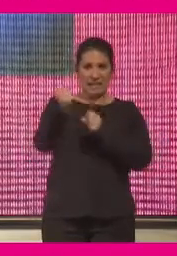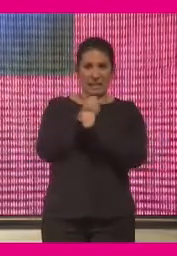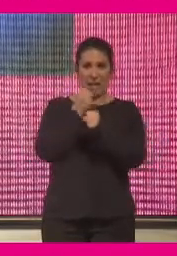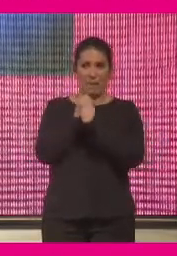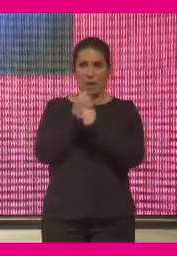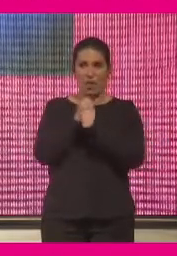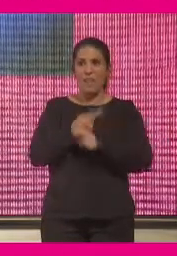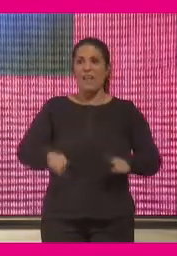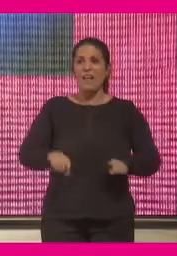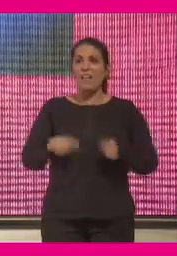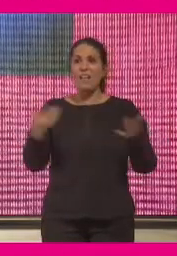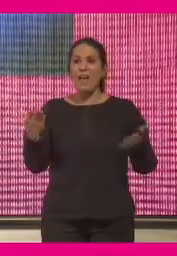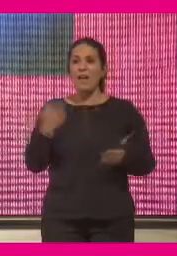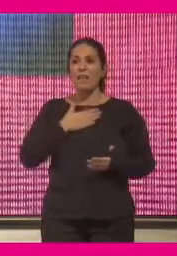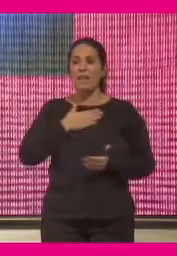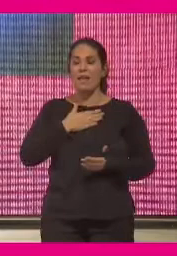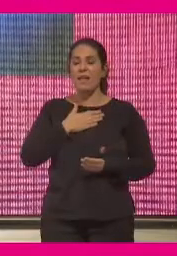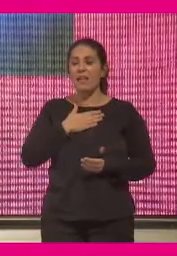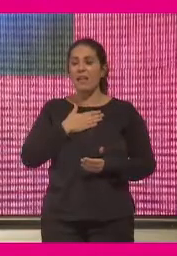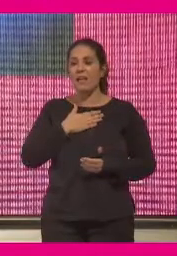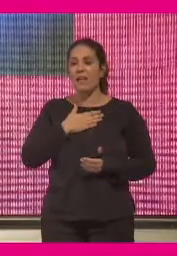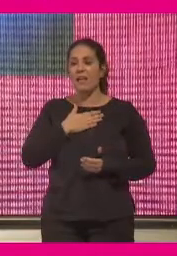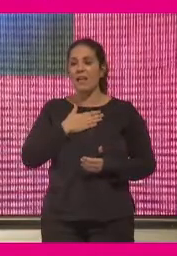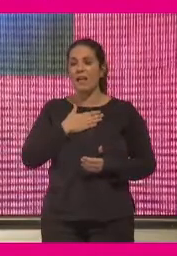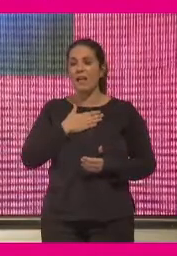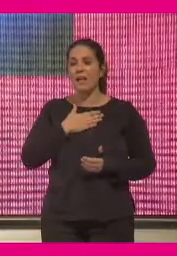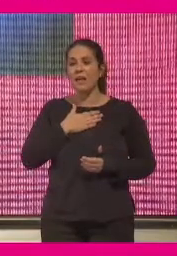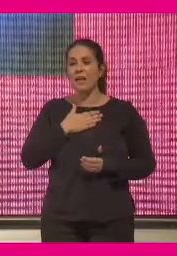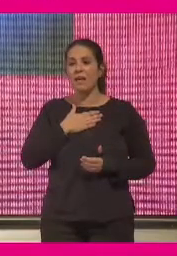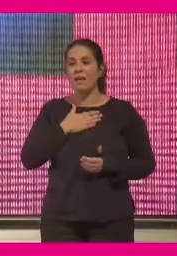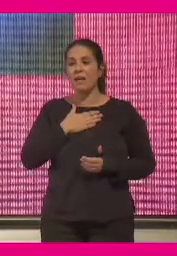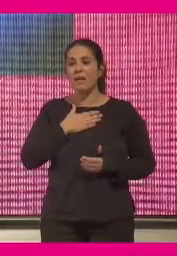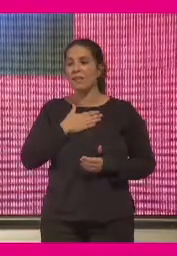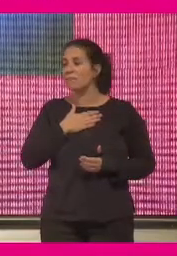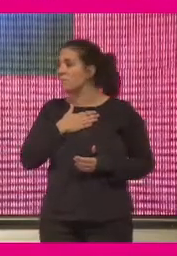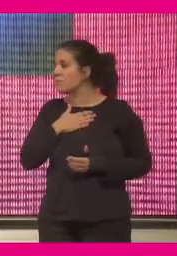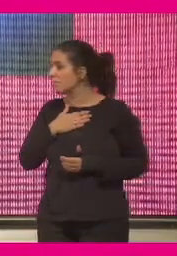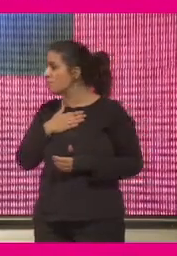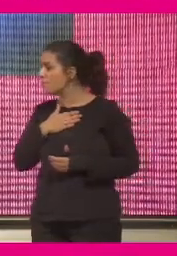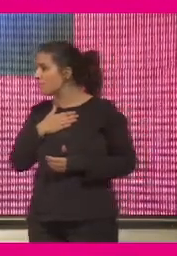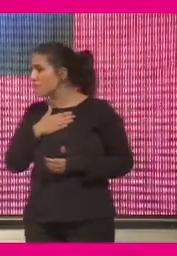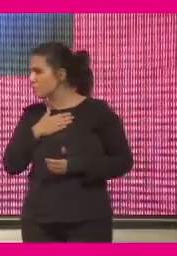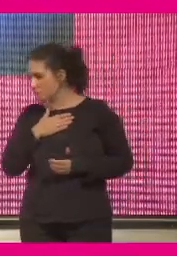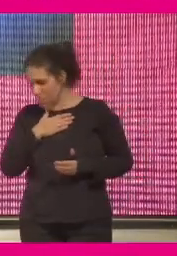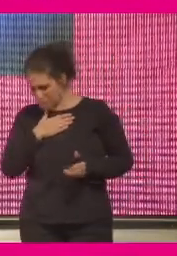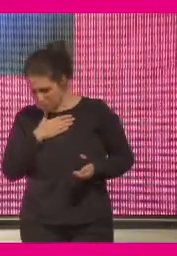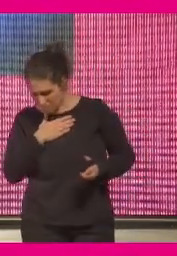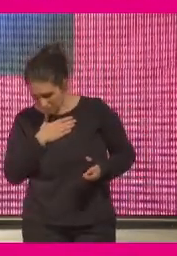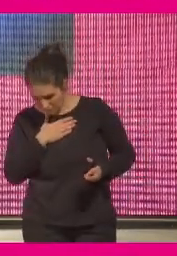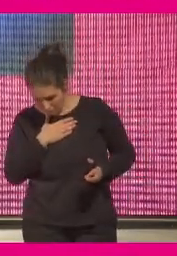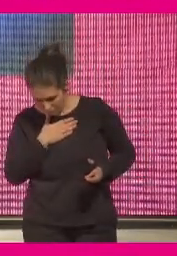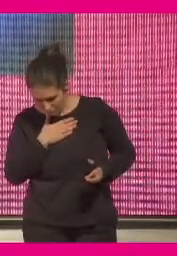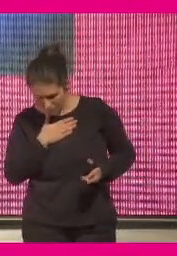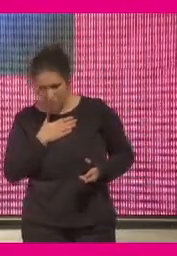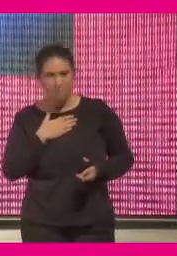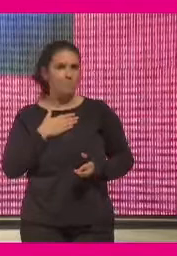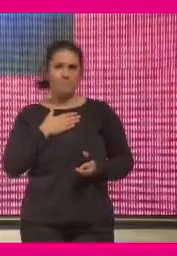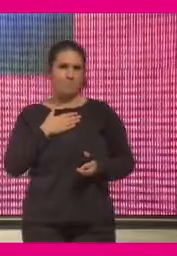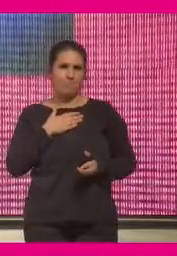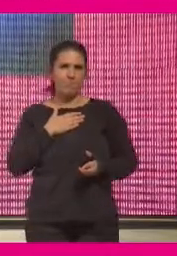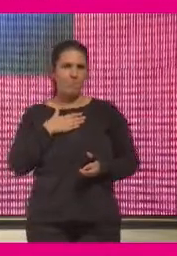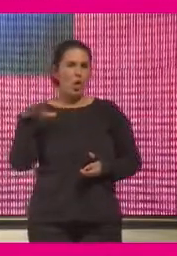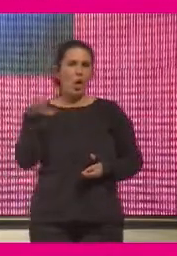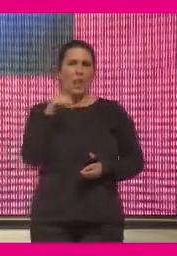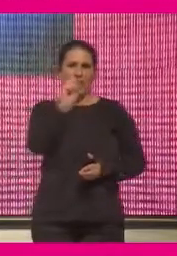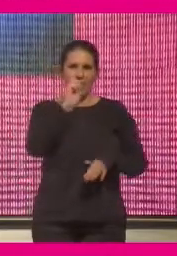la diferencia entre poder dar educación a tus hijos o no ha sido una conexión a internet y habilidades para poder ayudar a tus hijos a seguir esa formación online y